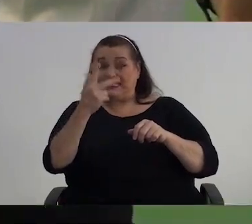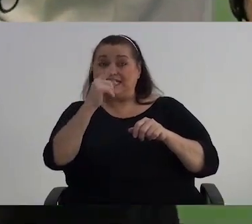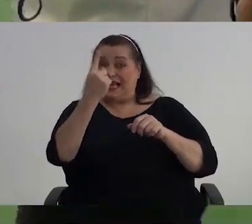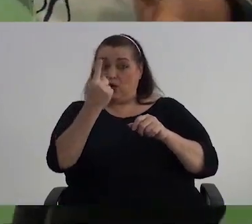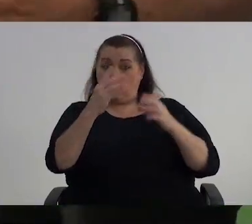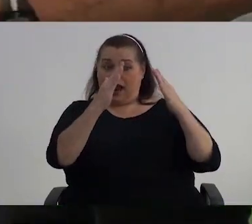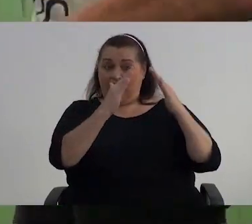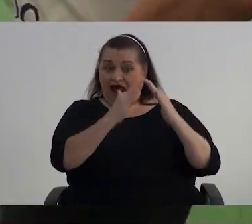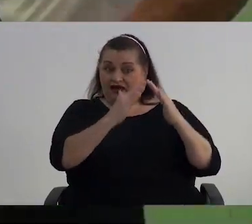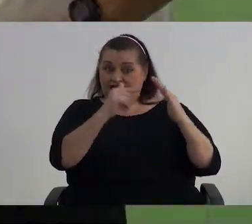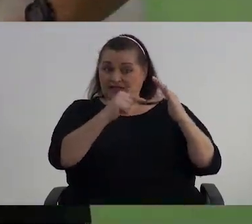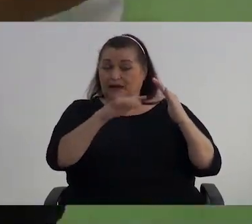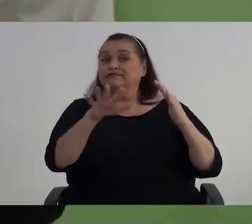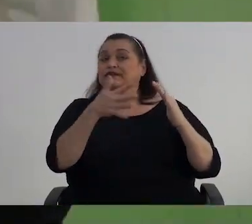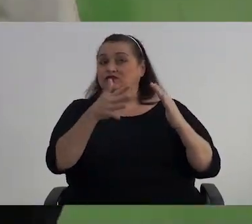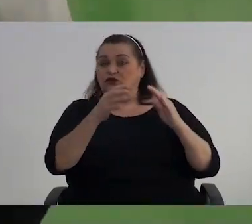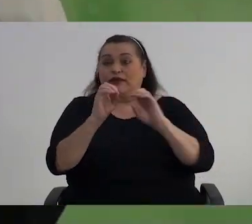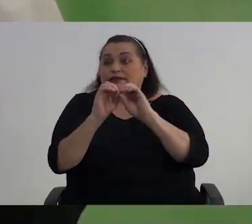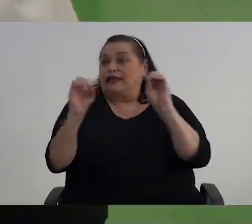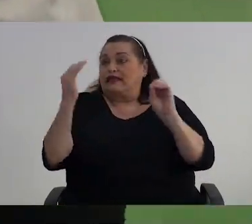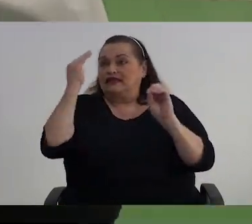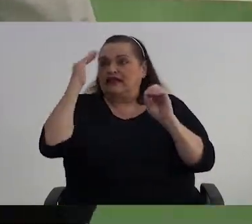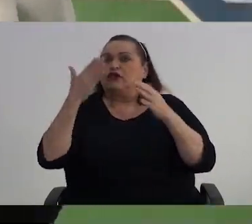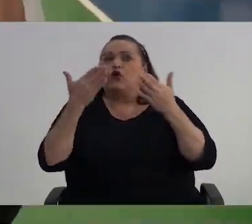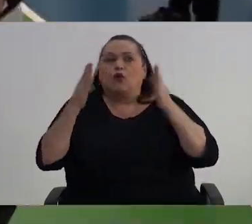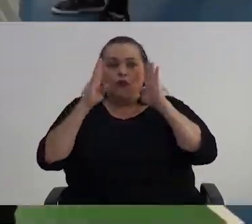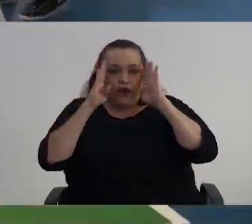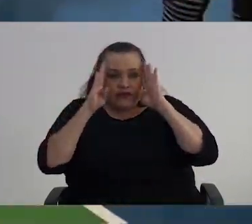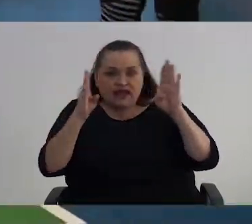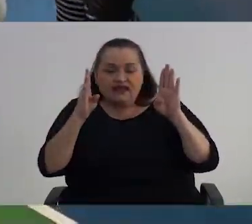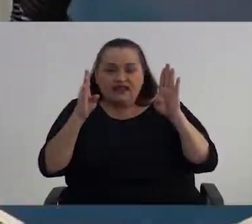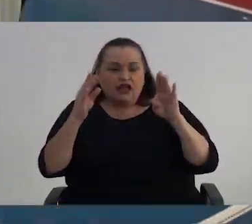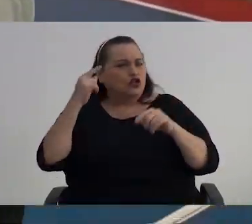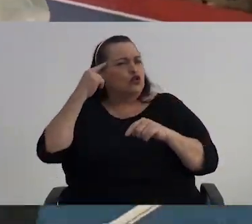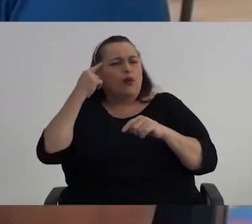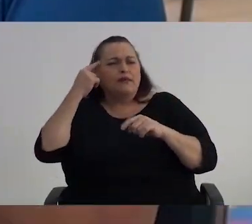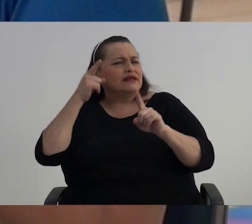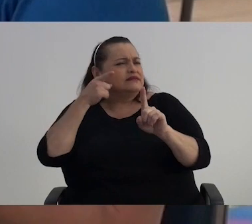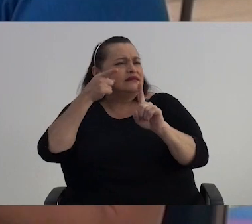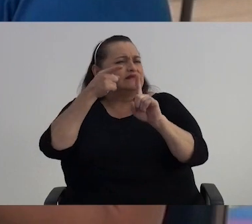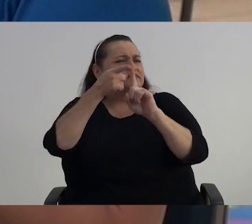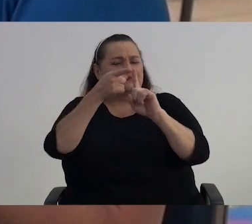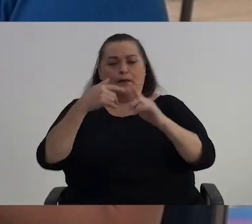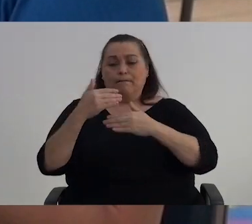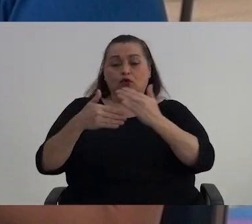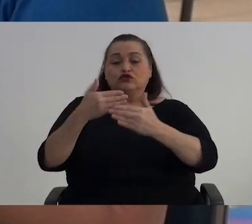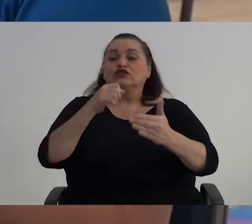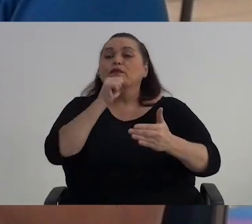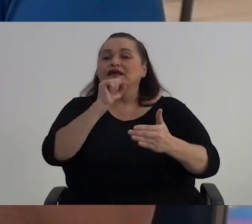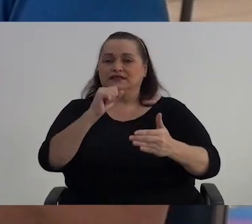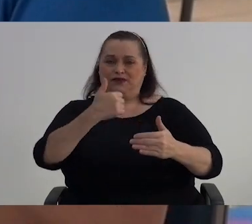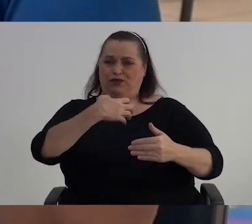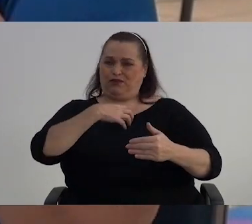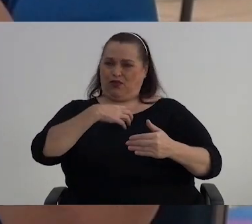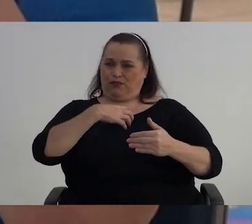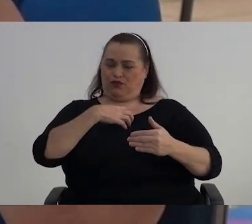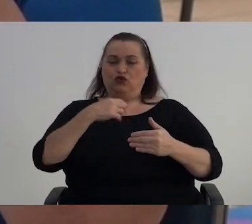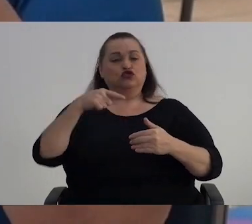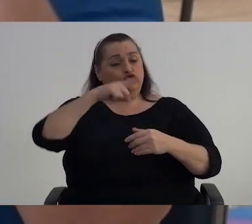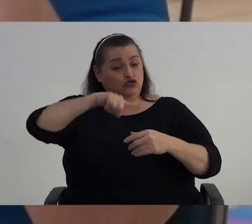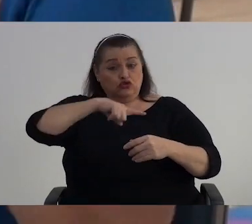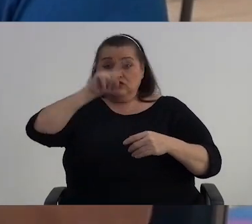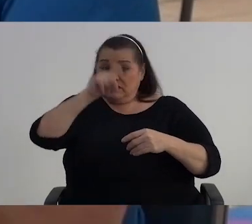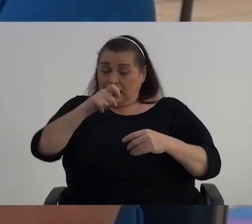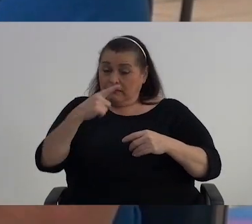Por casa Este Y resulta que nadie sabe Cómo los atendemos Ni tampoco pensamos En nuestro propio proceso De envejecimiento Creo que si lo